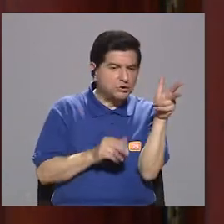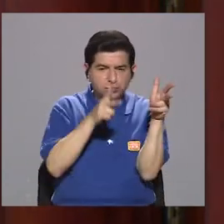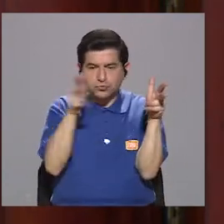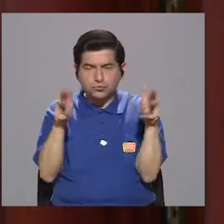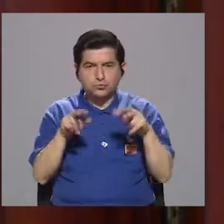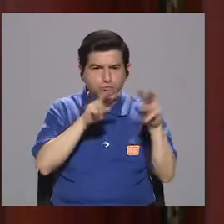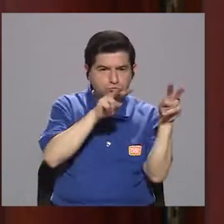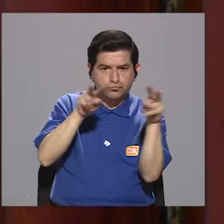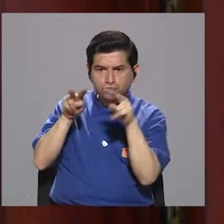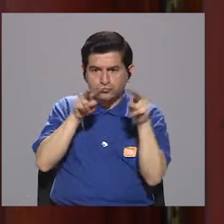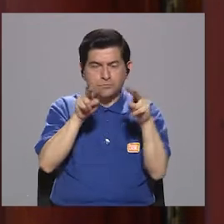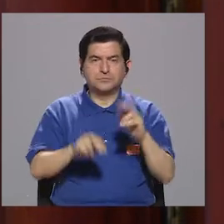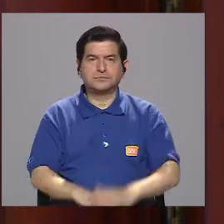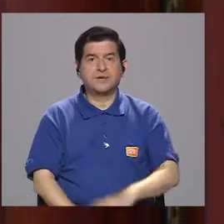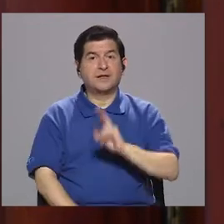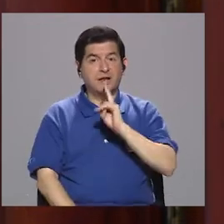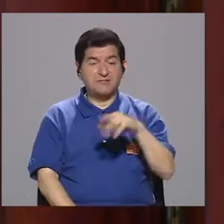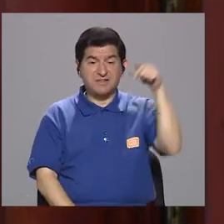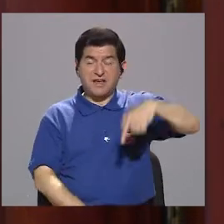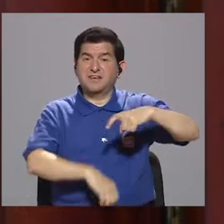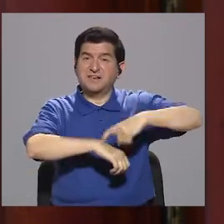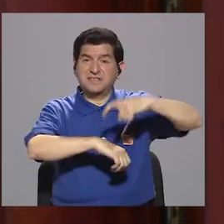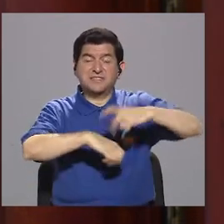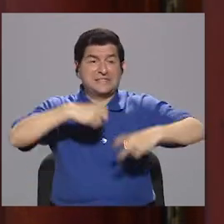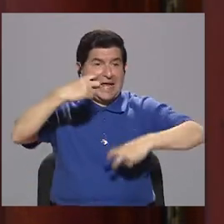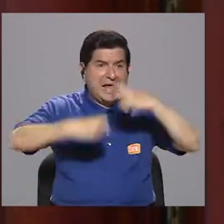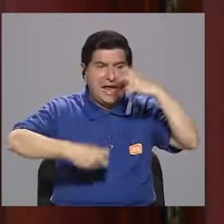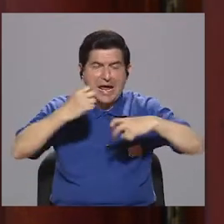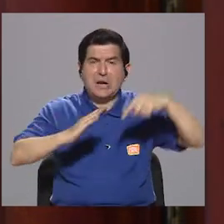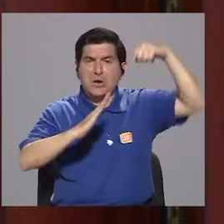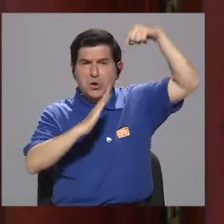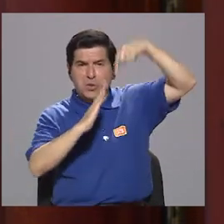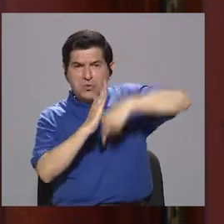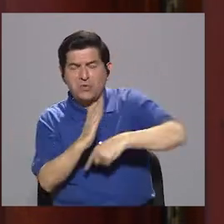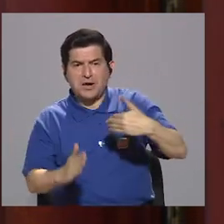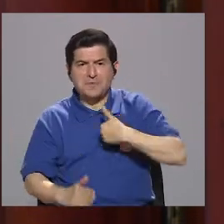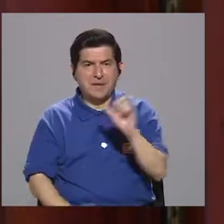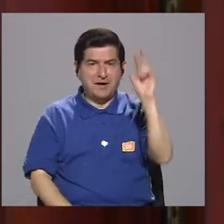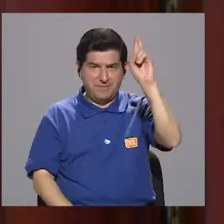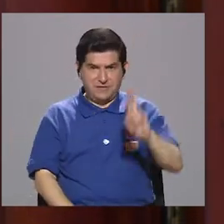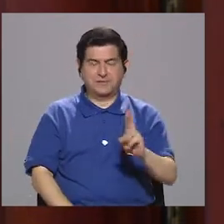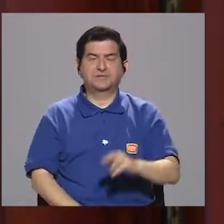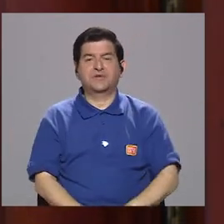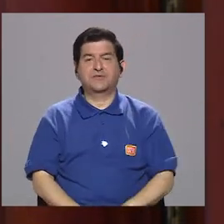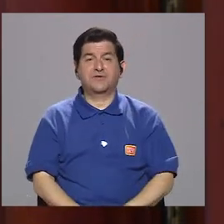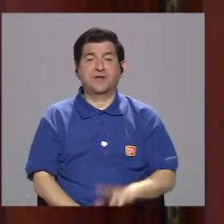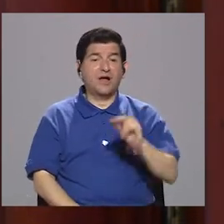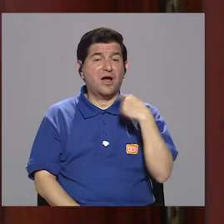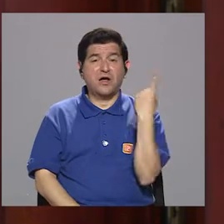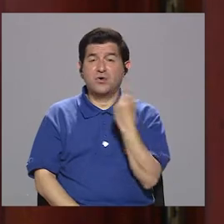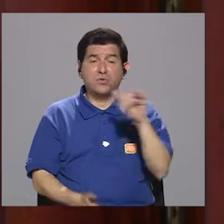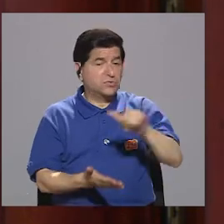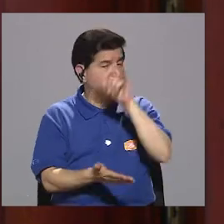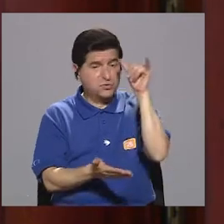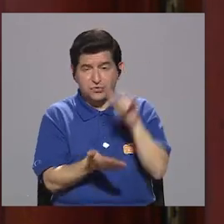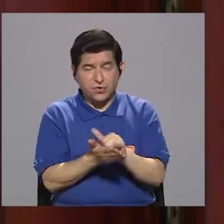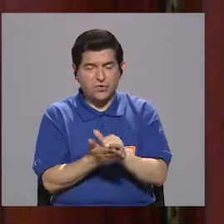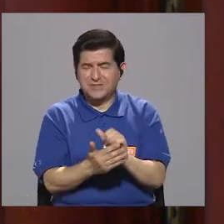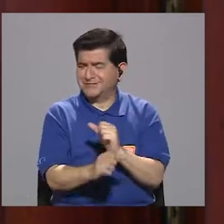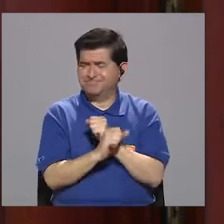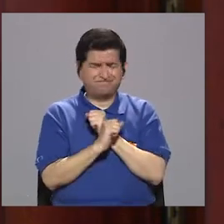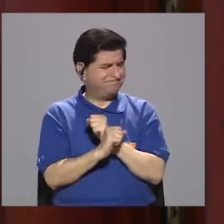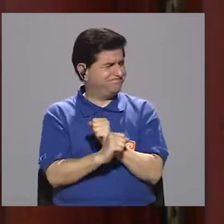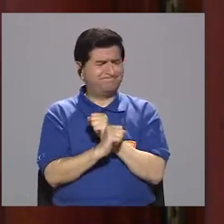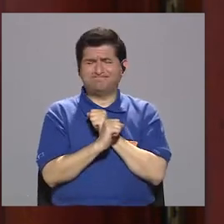de vigilancia, porque la verdad es que hoy por hoy el problema más serio que tienen los costarricenses, no solo los José Finos, es la